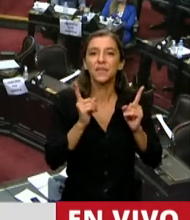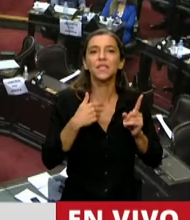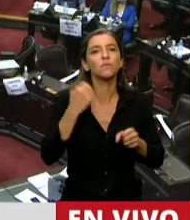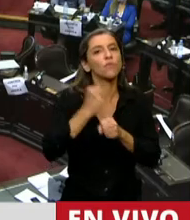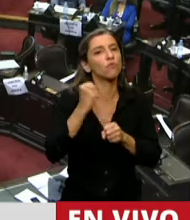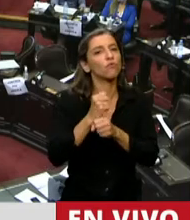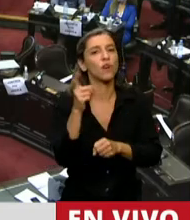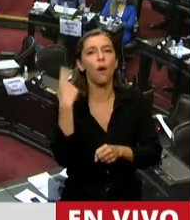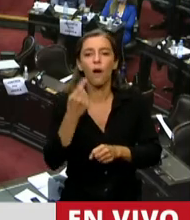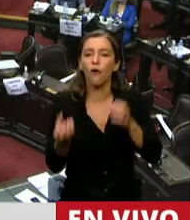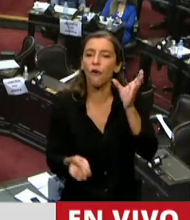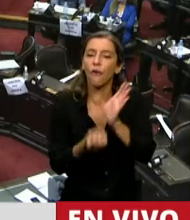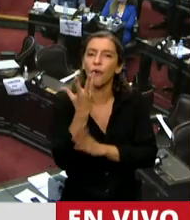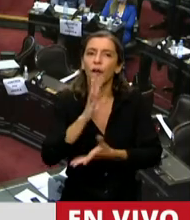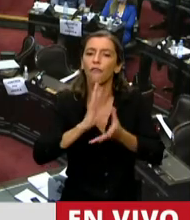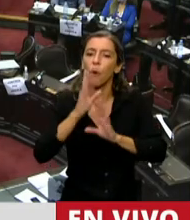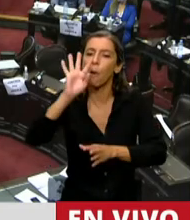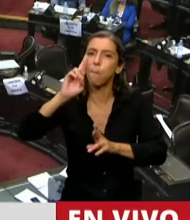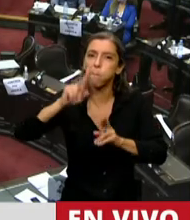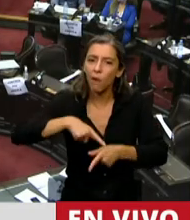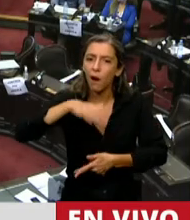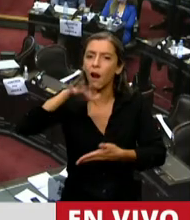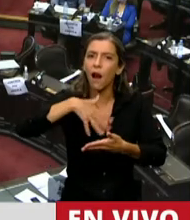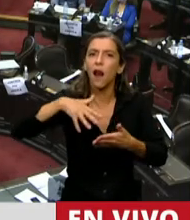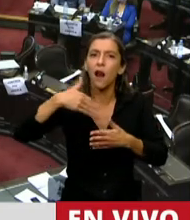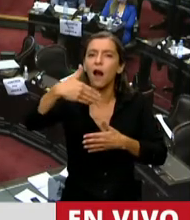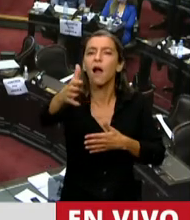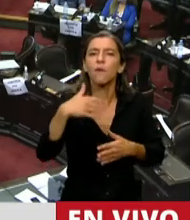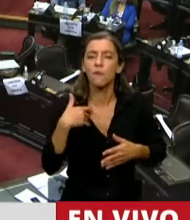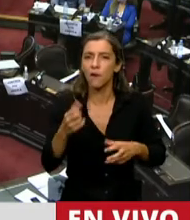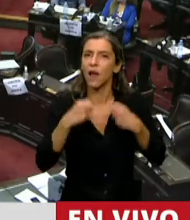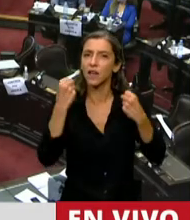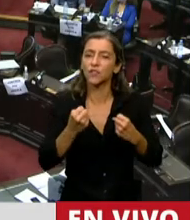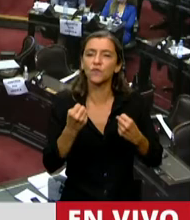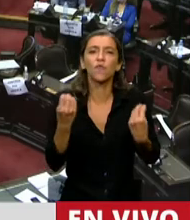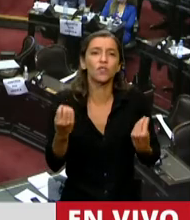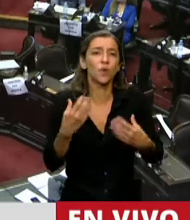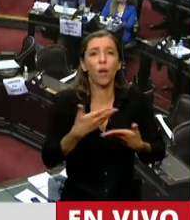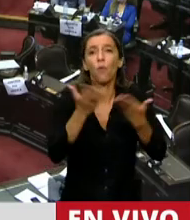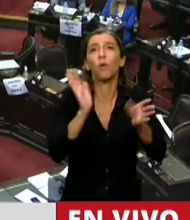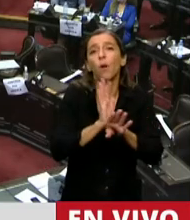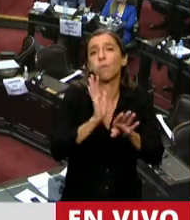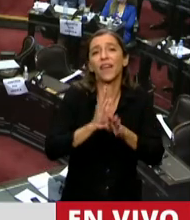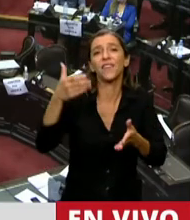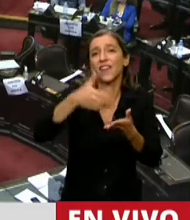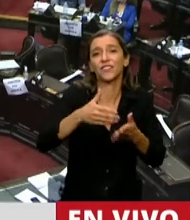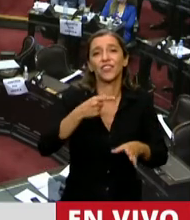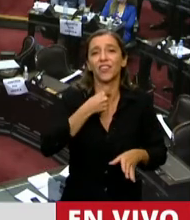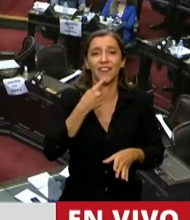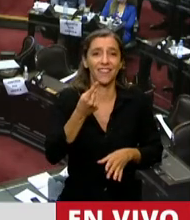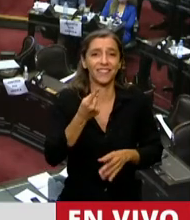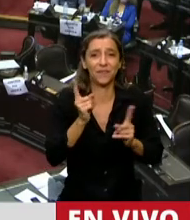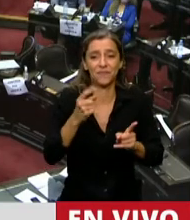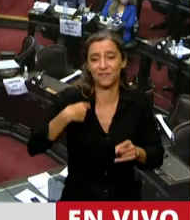los instrumentos de ley, las iniciativas para apalancar el esfuerzo público que es el esfuerzo de los argentinos en una Argentina que tenemos muchas